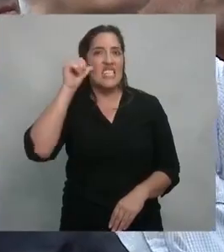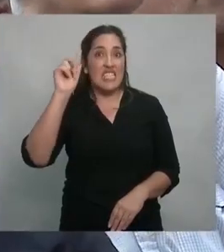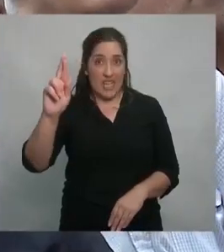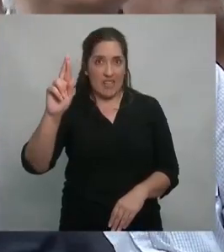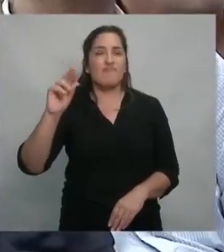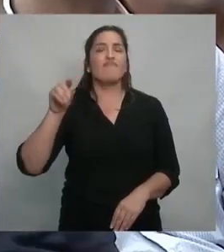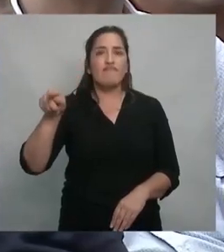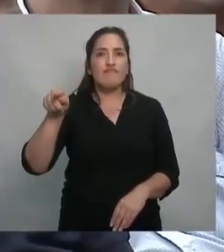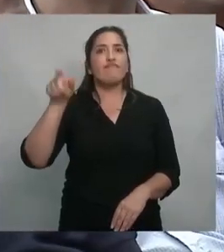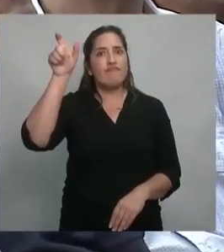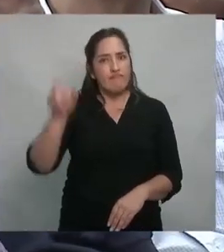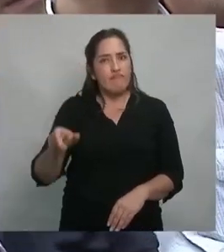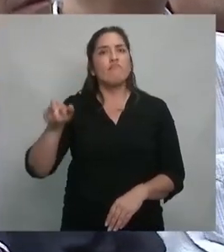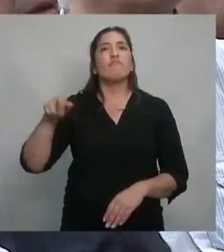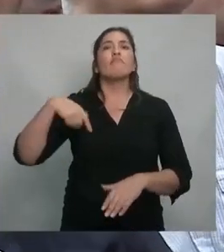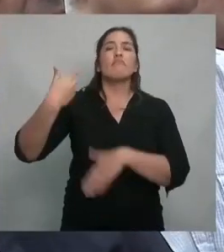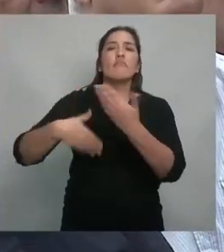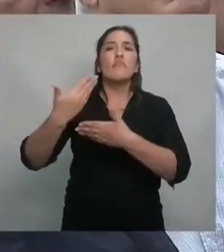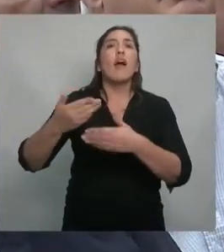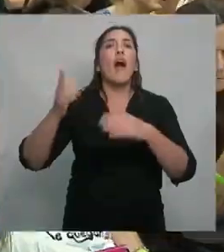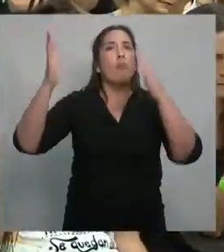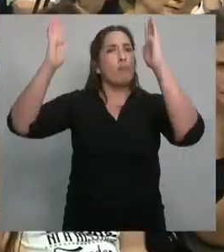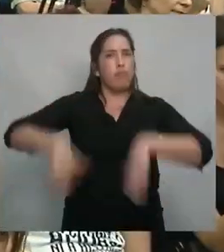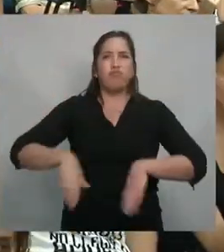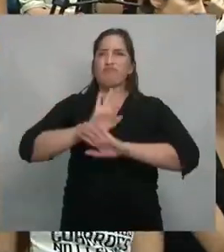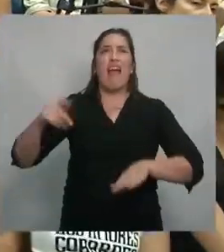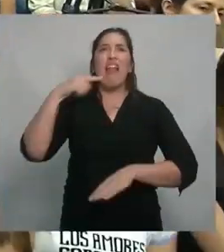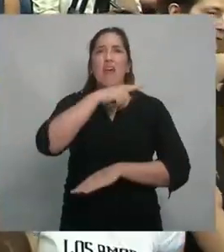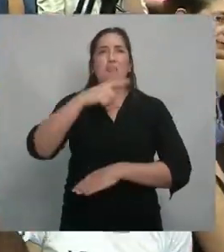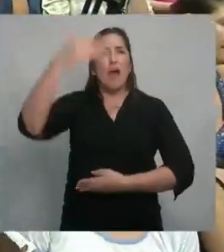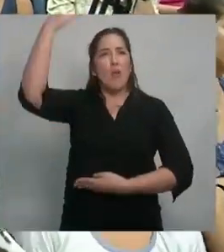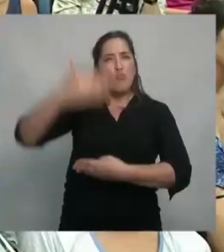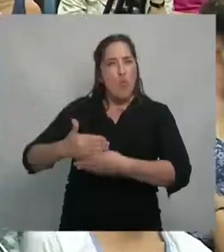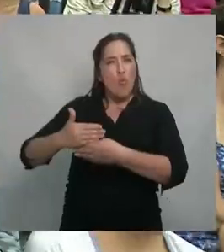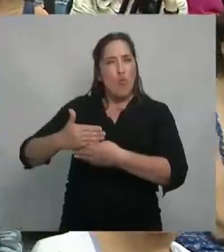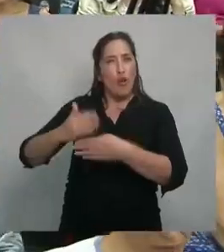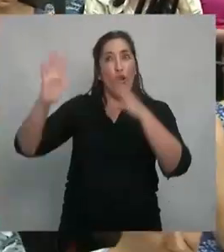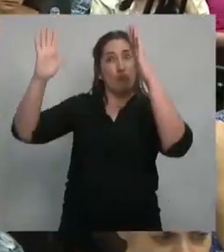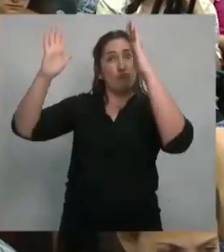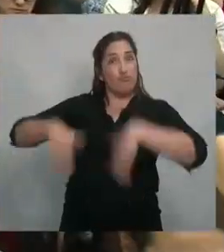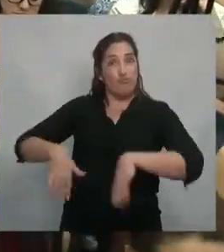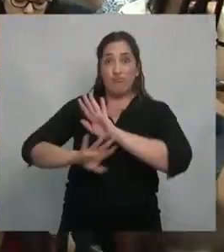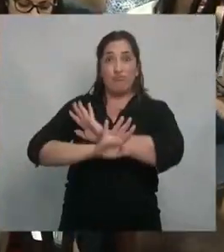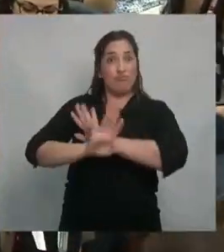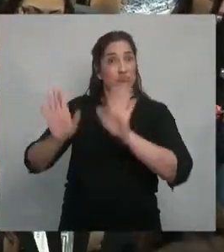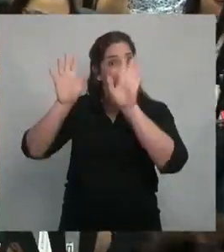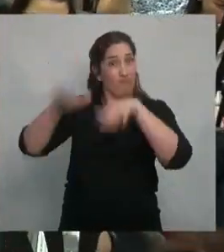se consolida definitivamente con la caída del muro de Berlín. Con la caída del muro de Berlín